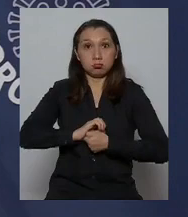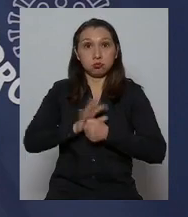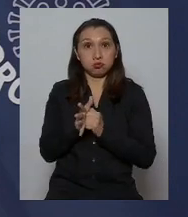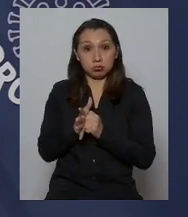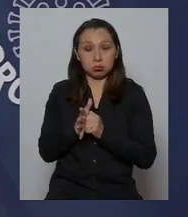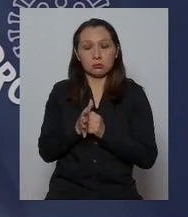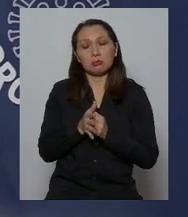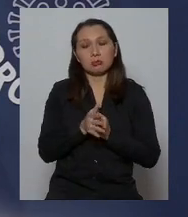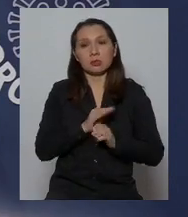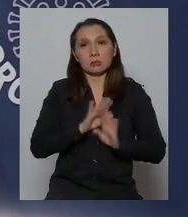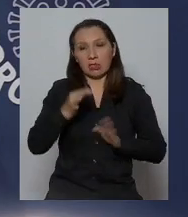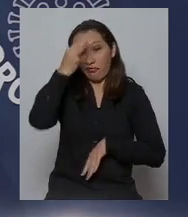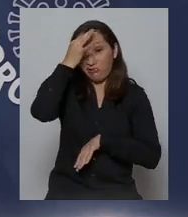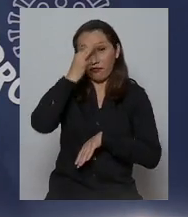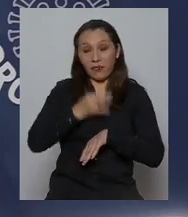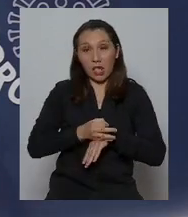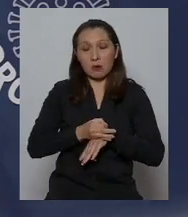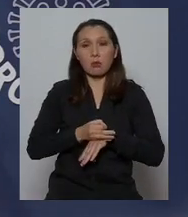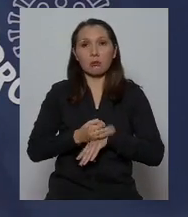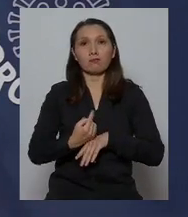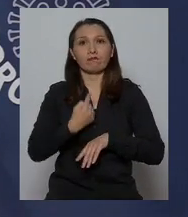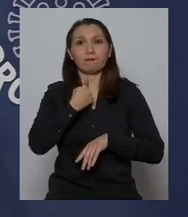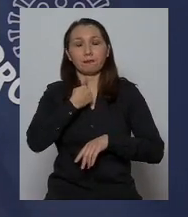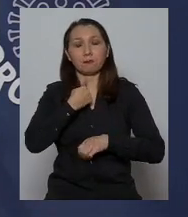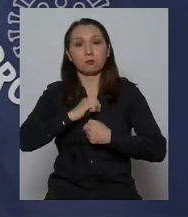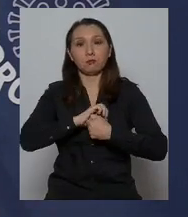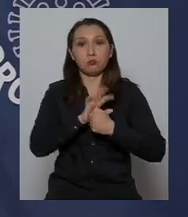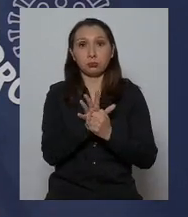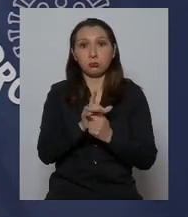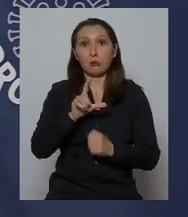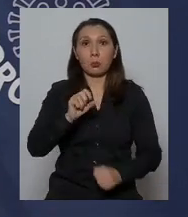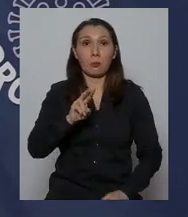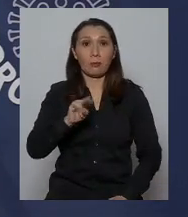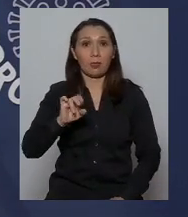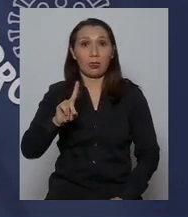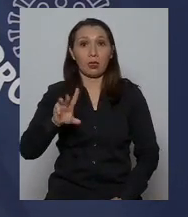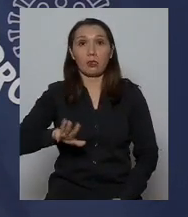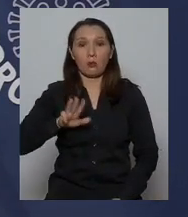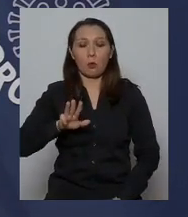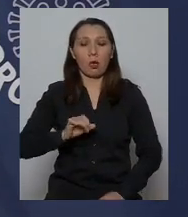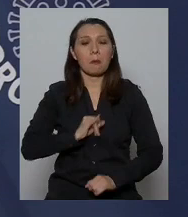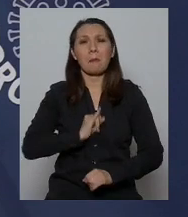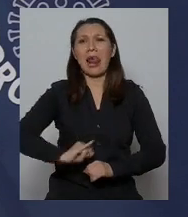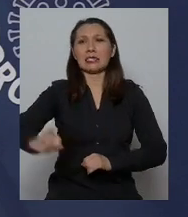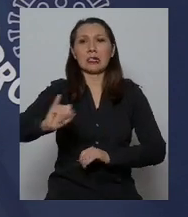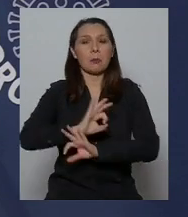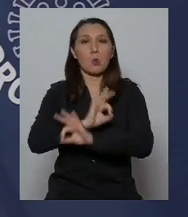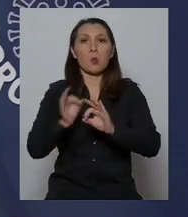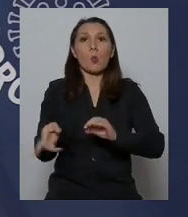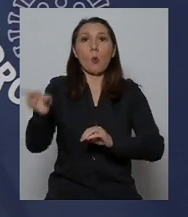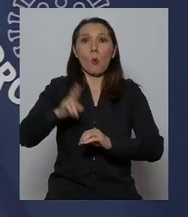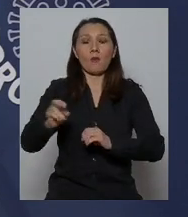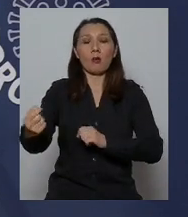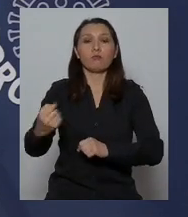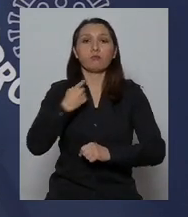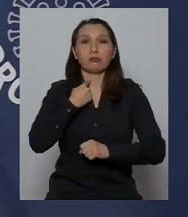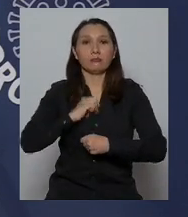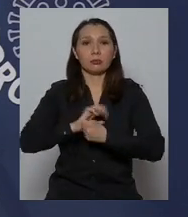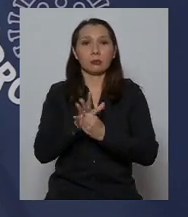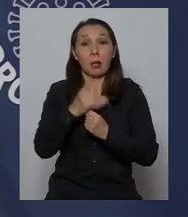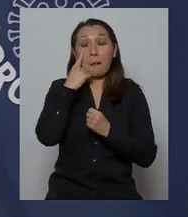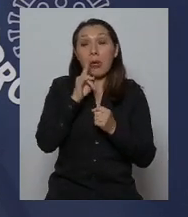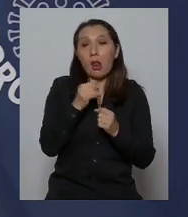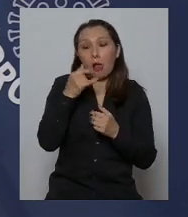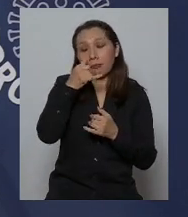coronavirus sufre esta enfermedad de COVID-19, queda inmune para siempre, pero solo el